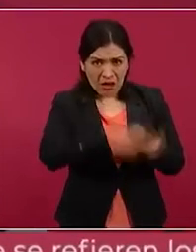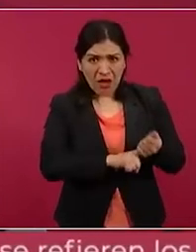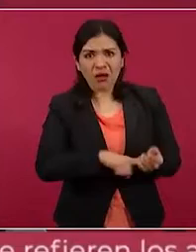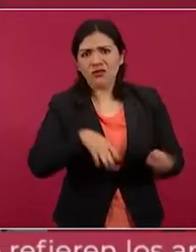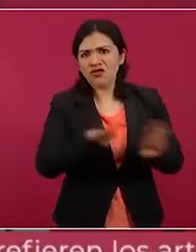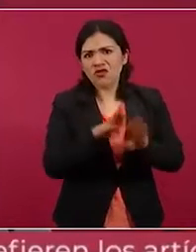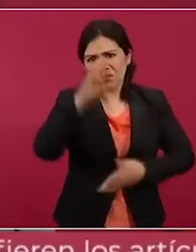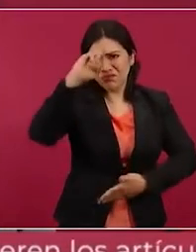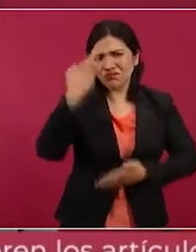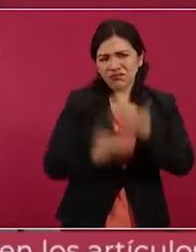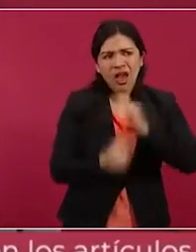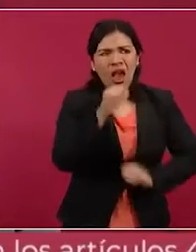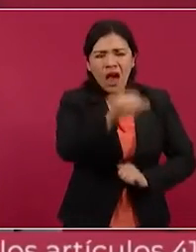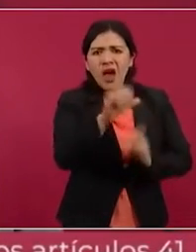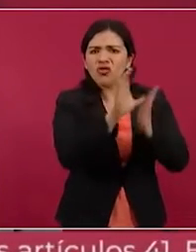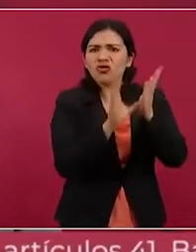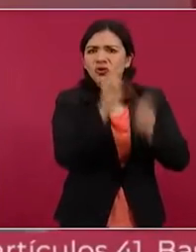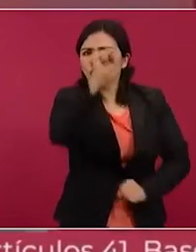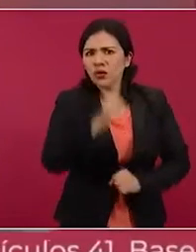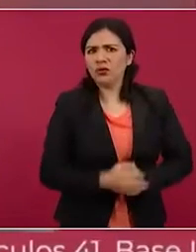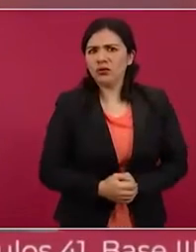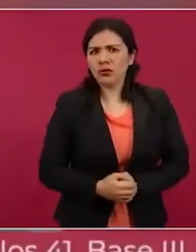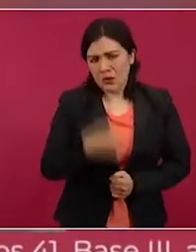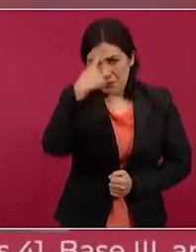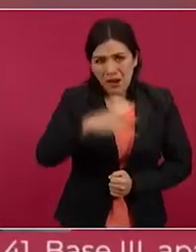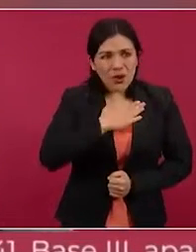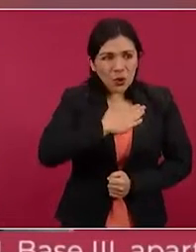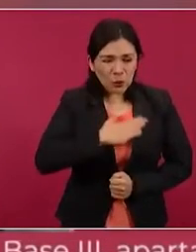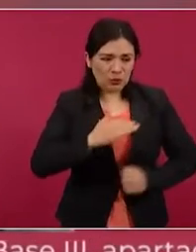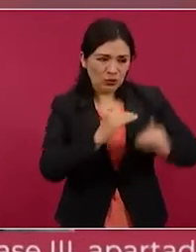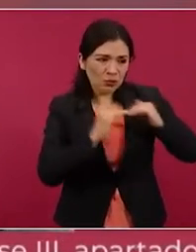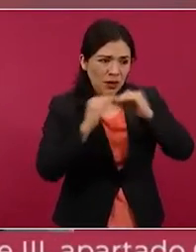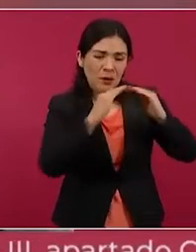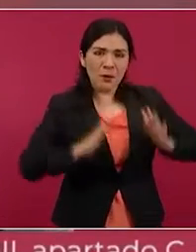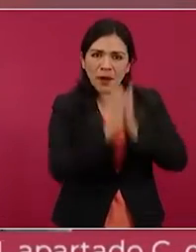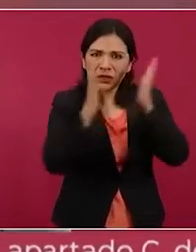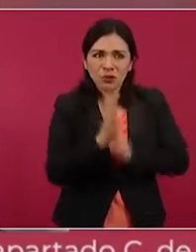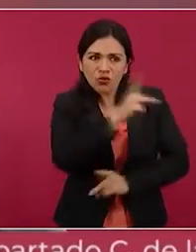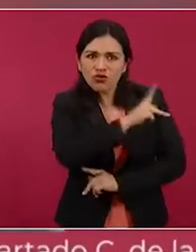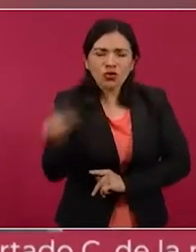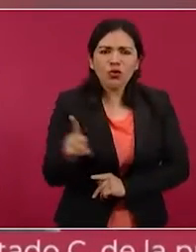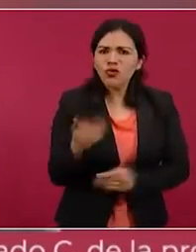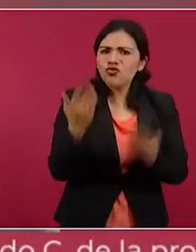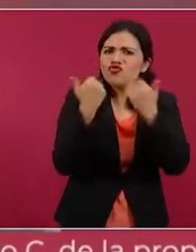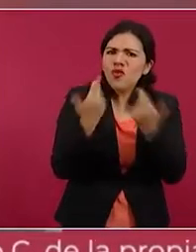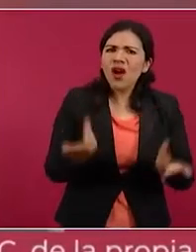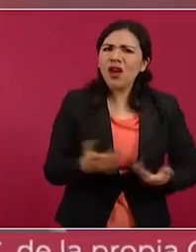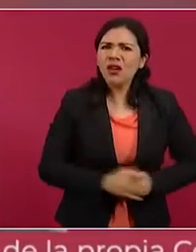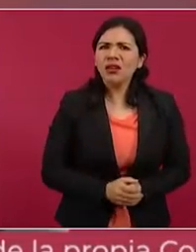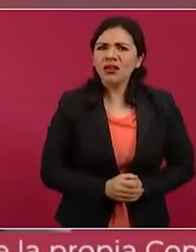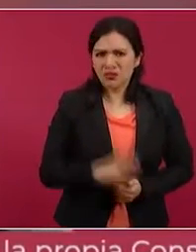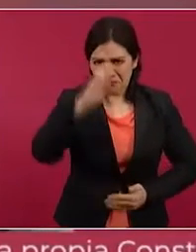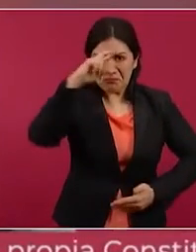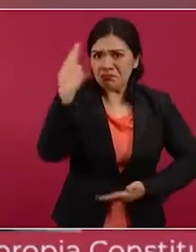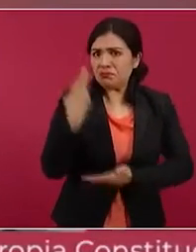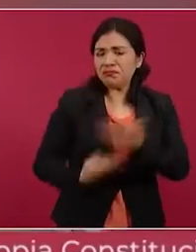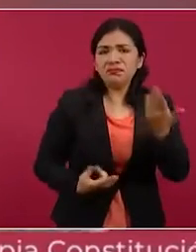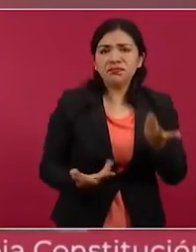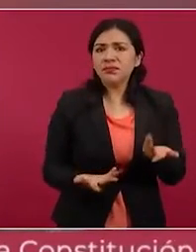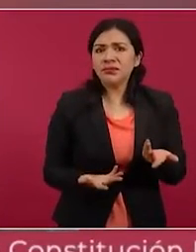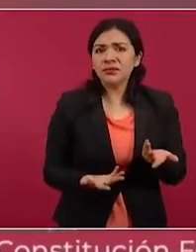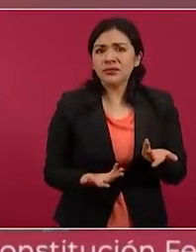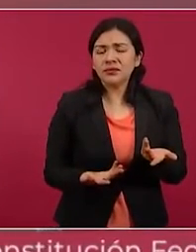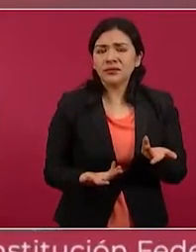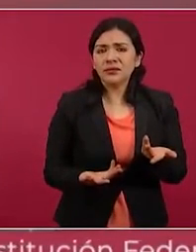que no es una afrenta a la democracia y